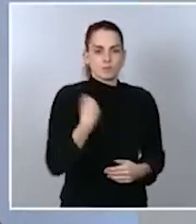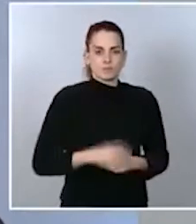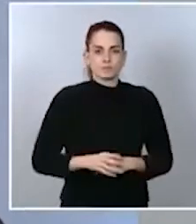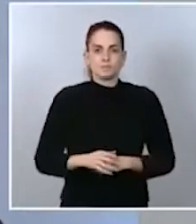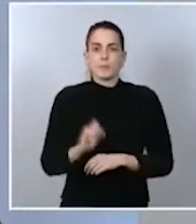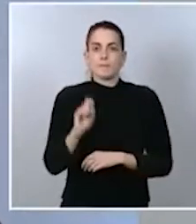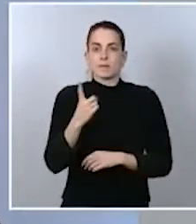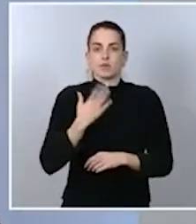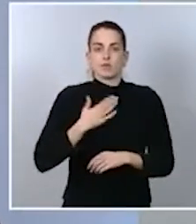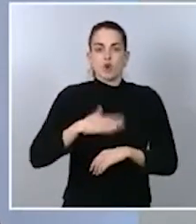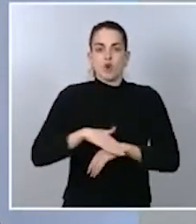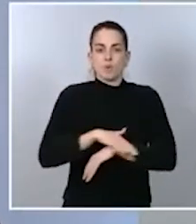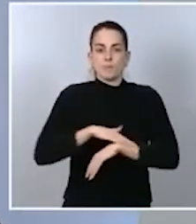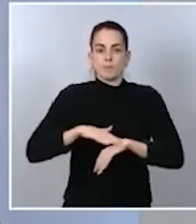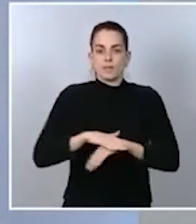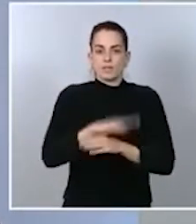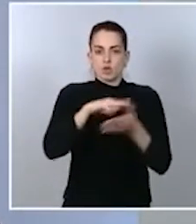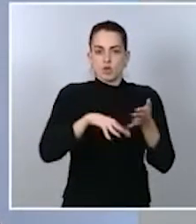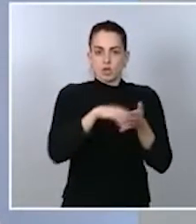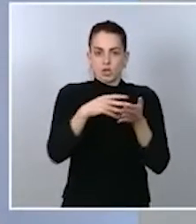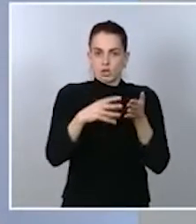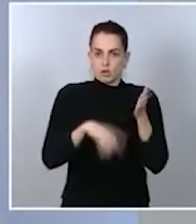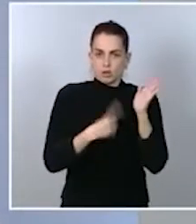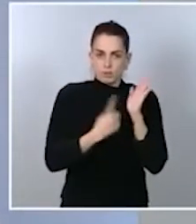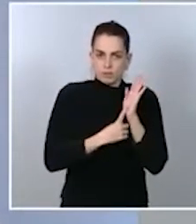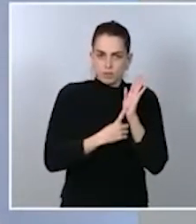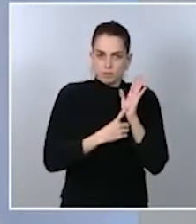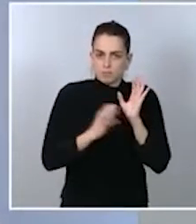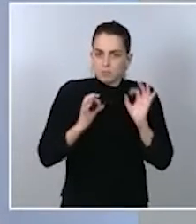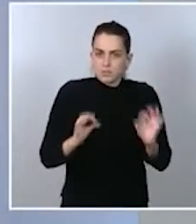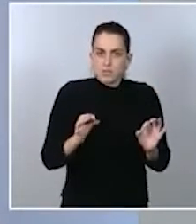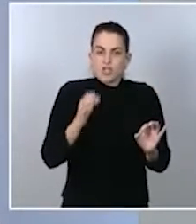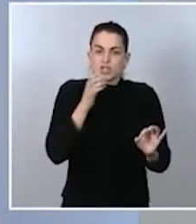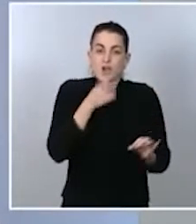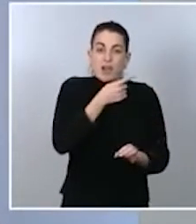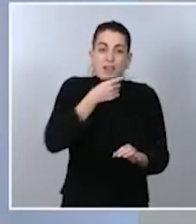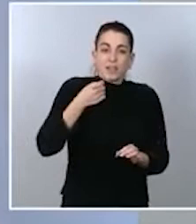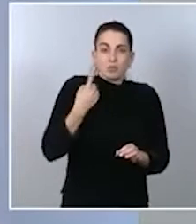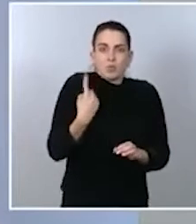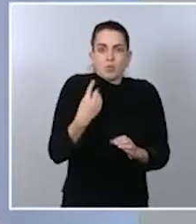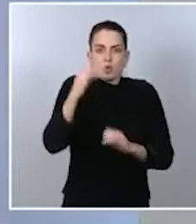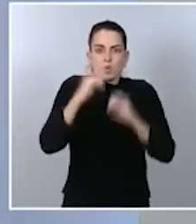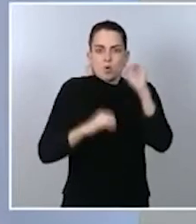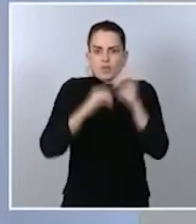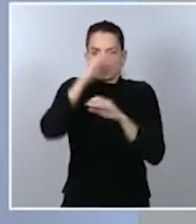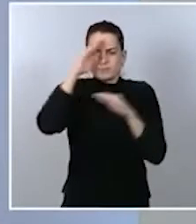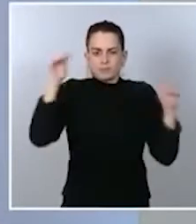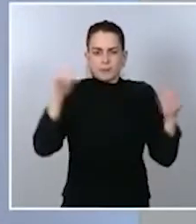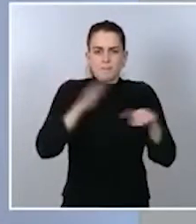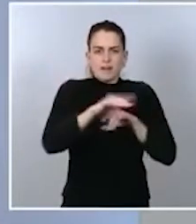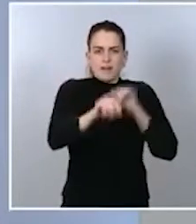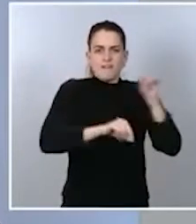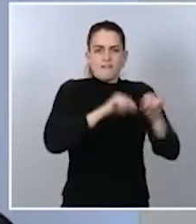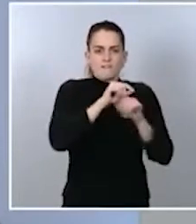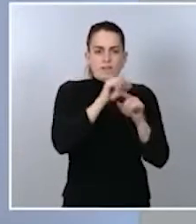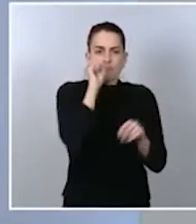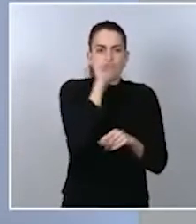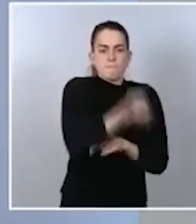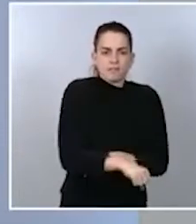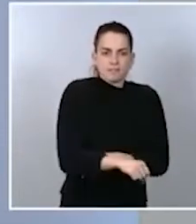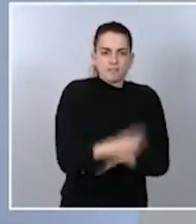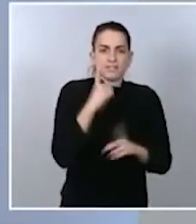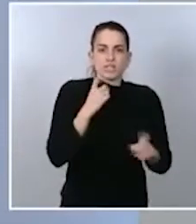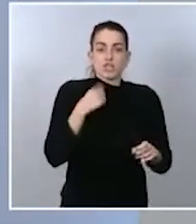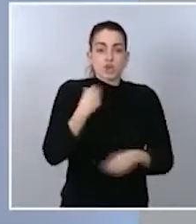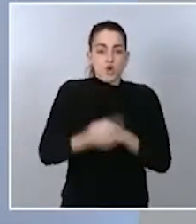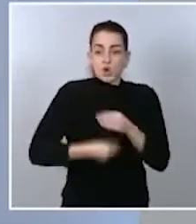jornada completa y, como he dicho antes, estoy al 101% centrado en la lucha contra el virus. Y es lo que voy a hacer, lo que estoy haciendo